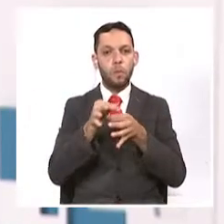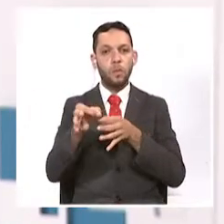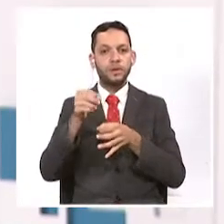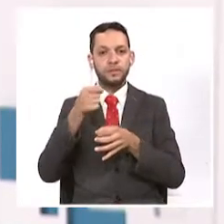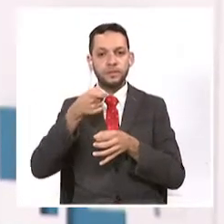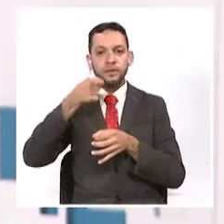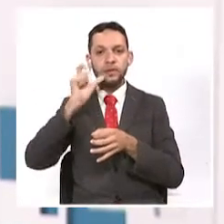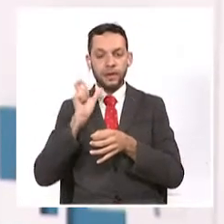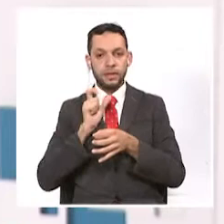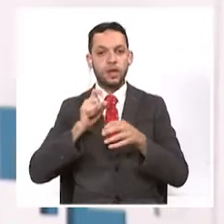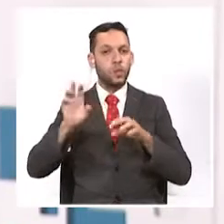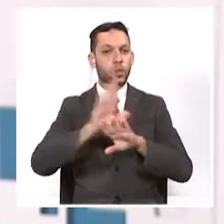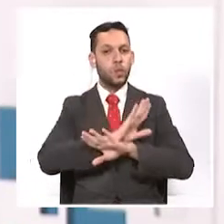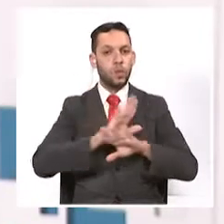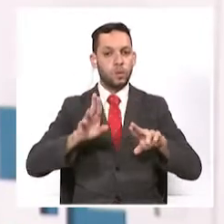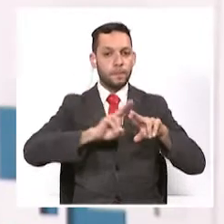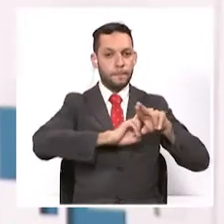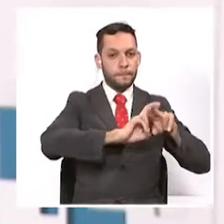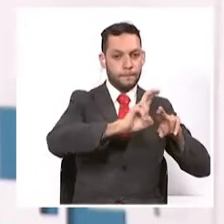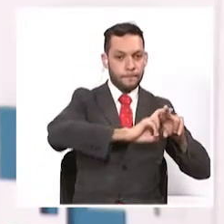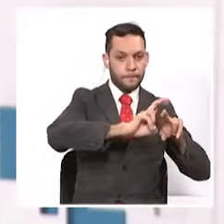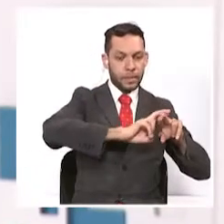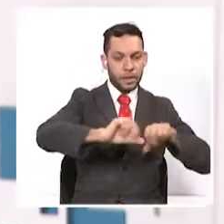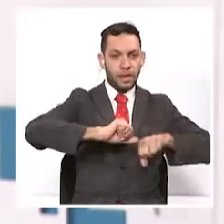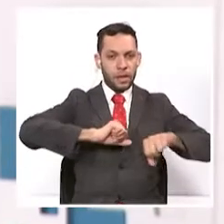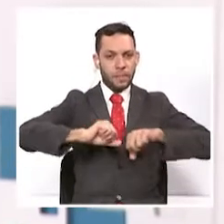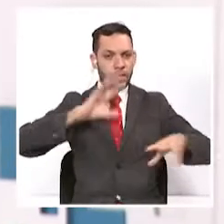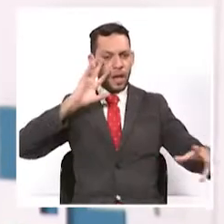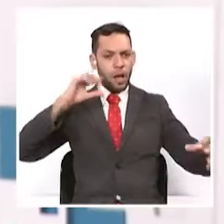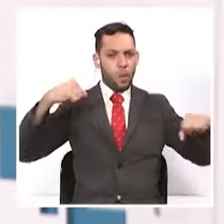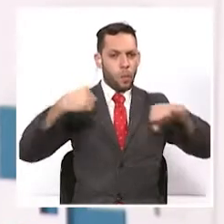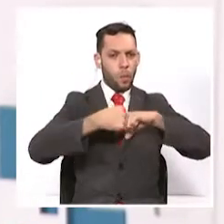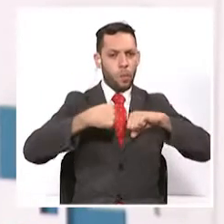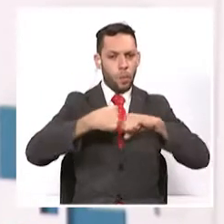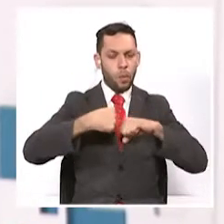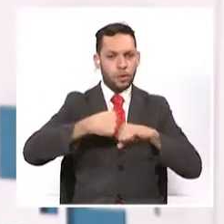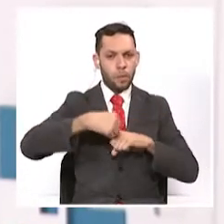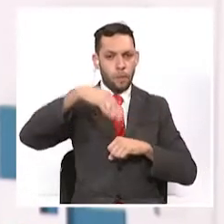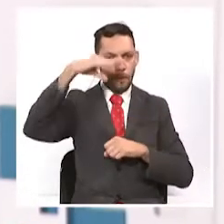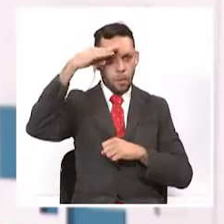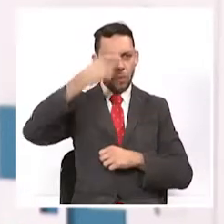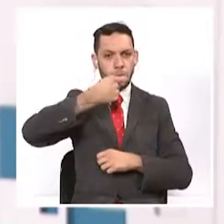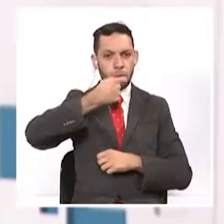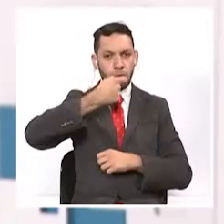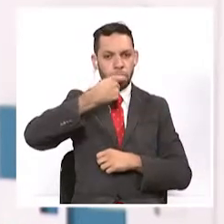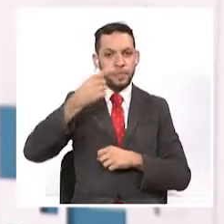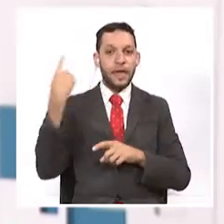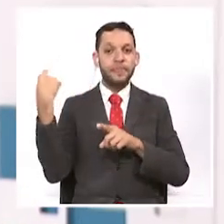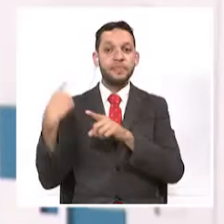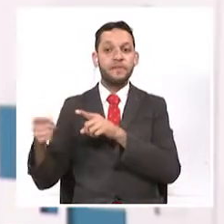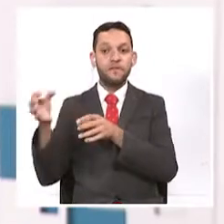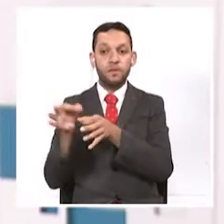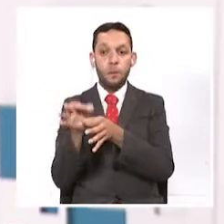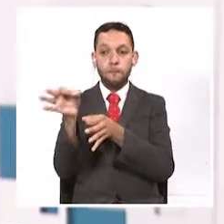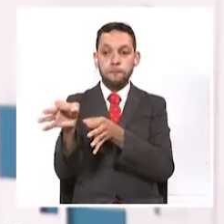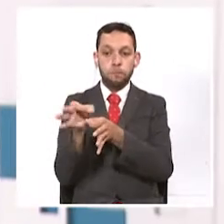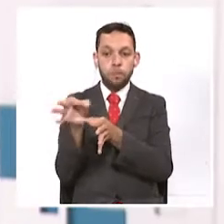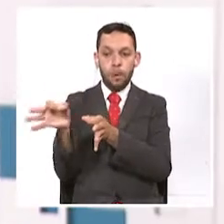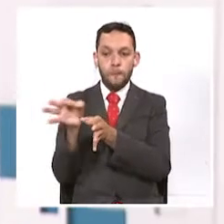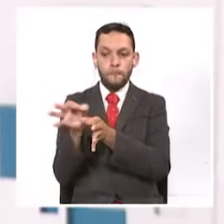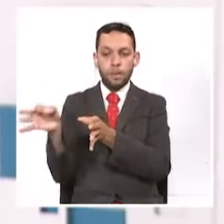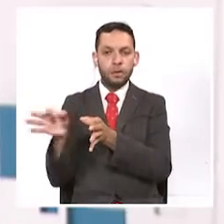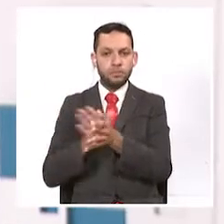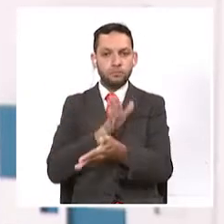activo un convenio con la seccional de tránsito y transporte de la policía. En las demás poblaciones, los uniformados de esta especialidad solo hacen